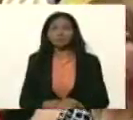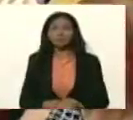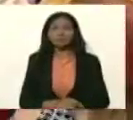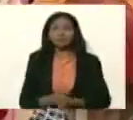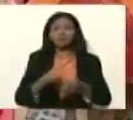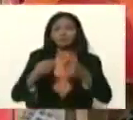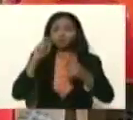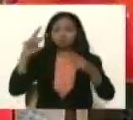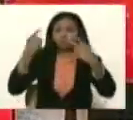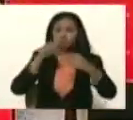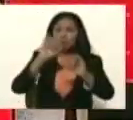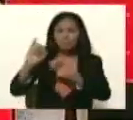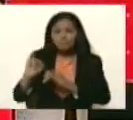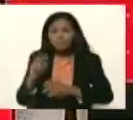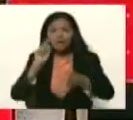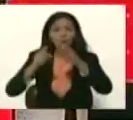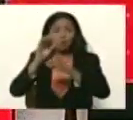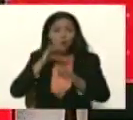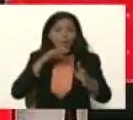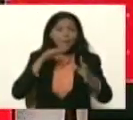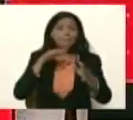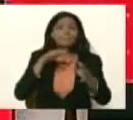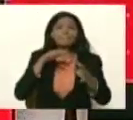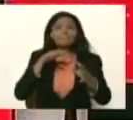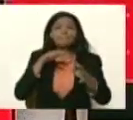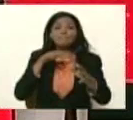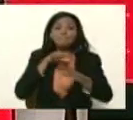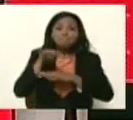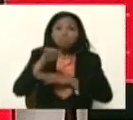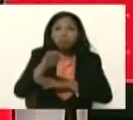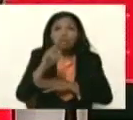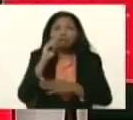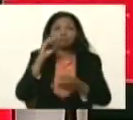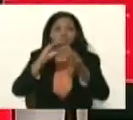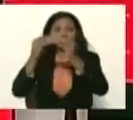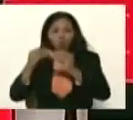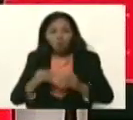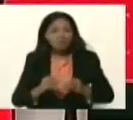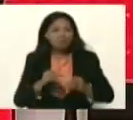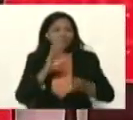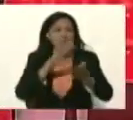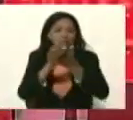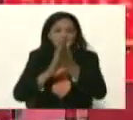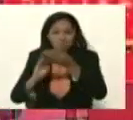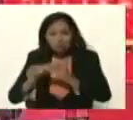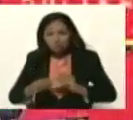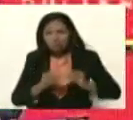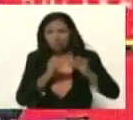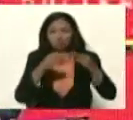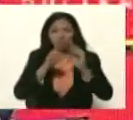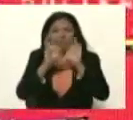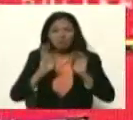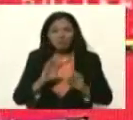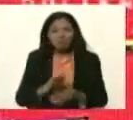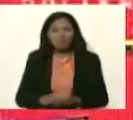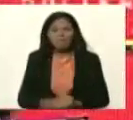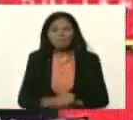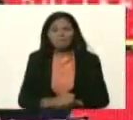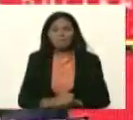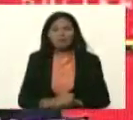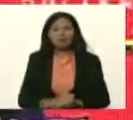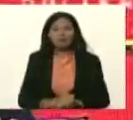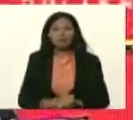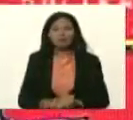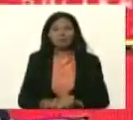entonces fíjense ustedes en algunos barrios hay que echar cemento hay que conseguir cemento el monopolio del cemento lo tiene